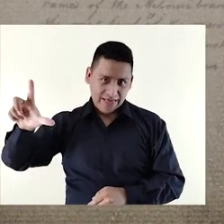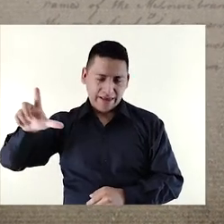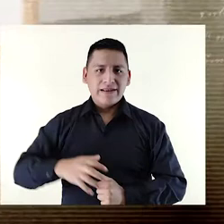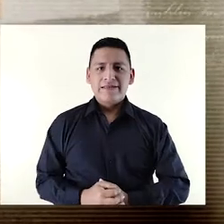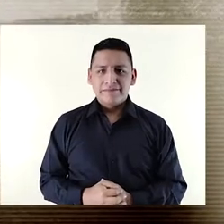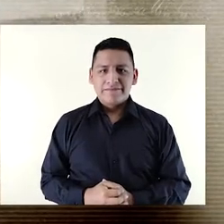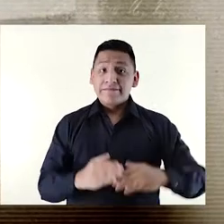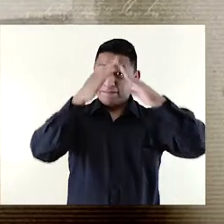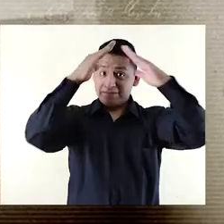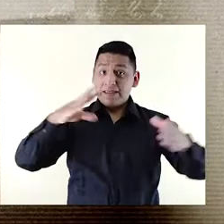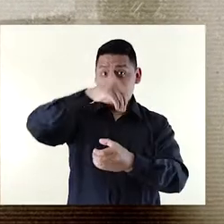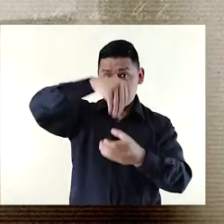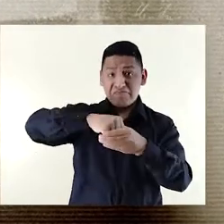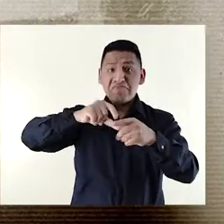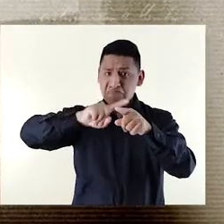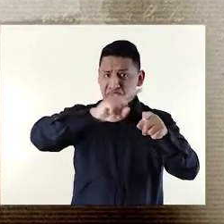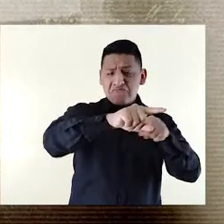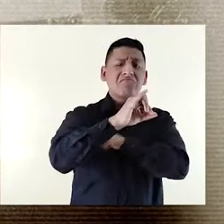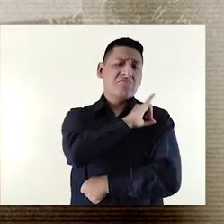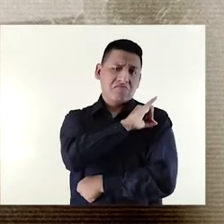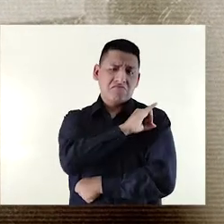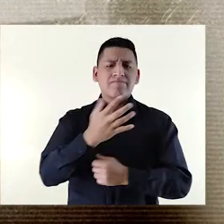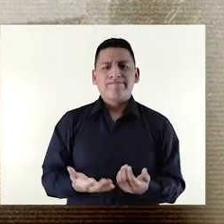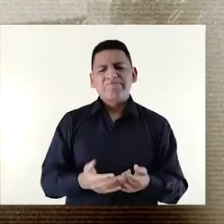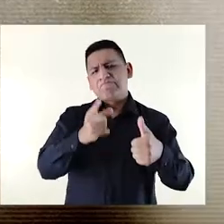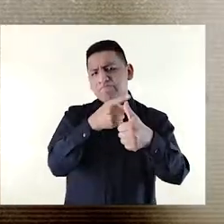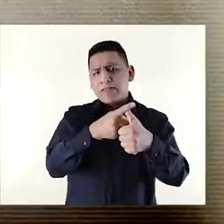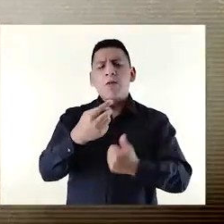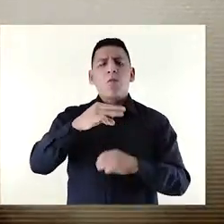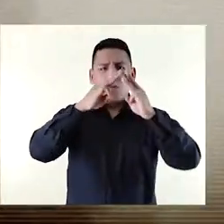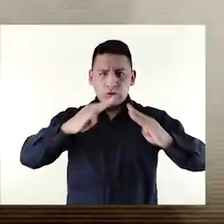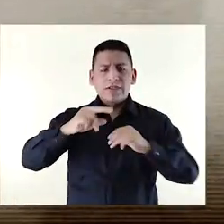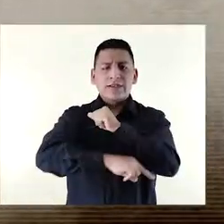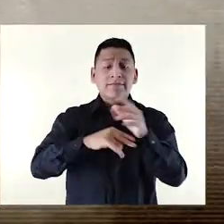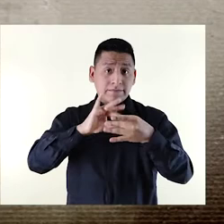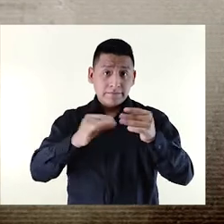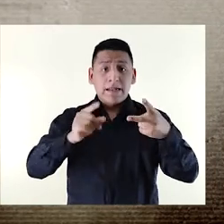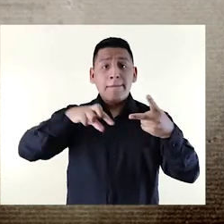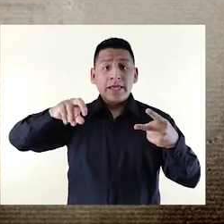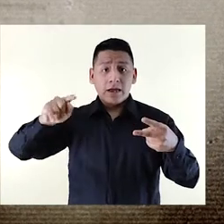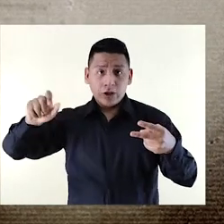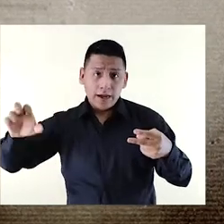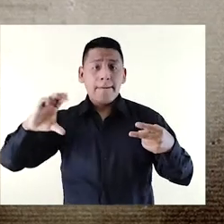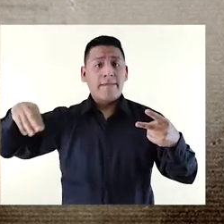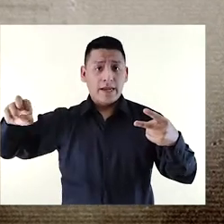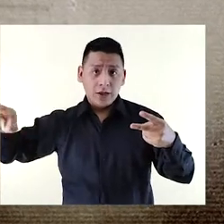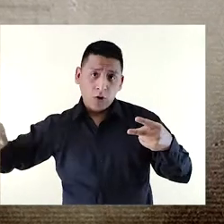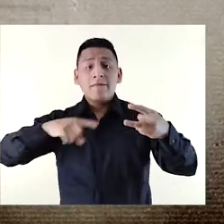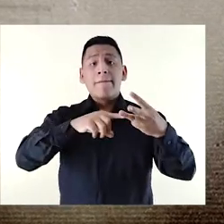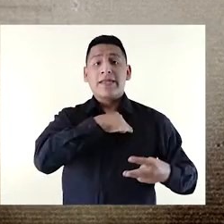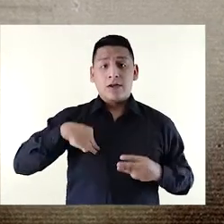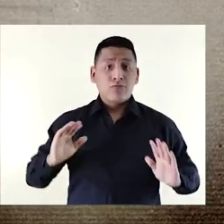Eiffel. El palacio ha albergado en distintos momentos a distintas instituciones. Museo Nacional de Historia, Pinacoteca Merino,